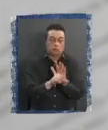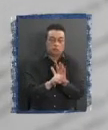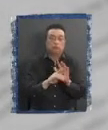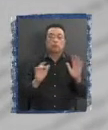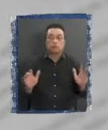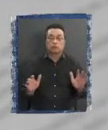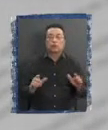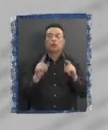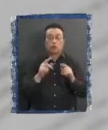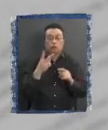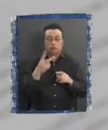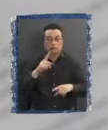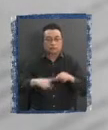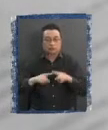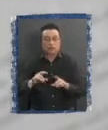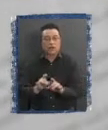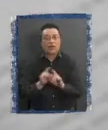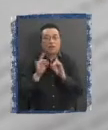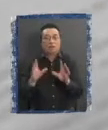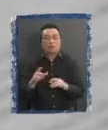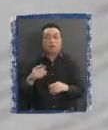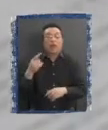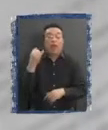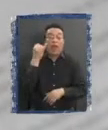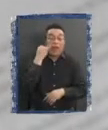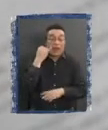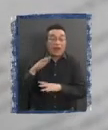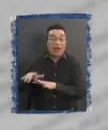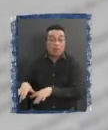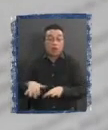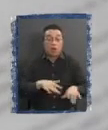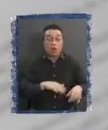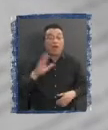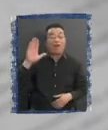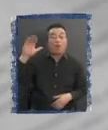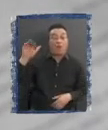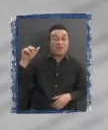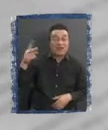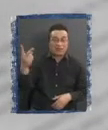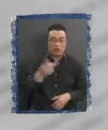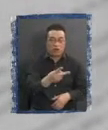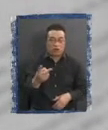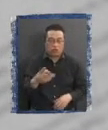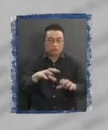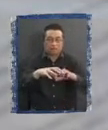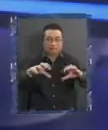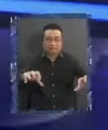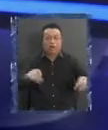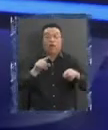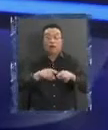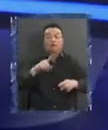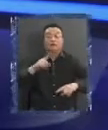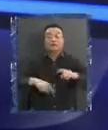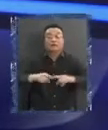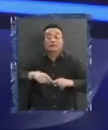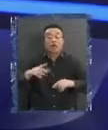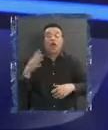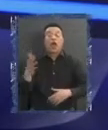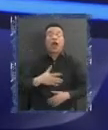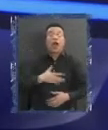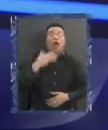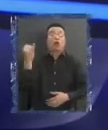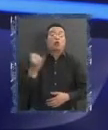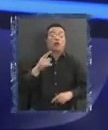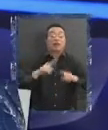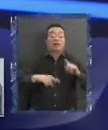territorios especiales Que son Ile Pascua y Juan Fernández Ya Concentrémonos Explícanos Lo que van a ser Las autonomías Territoriales